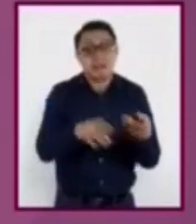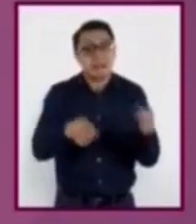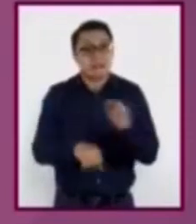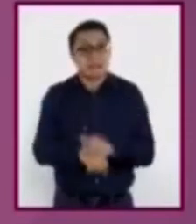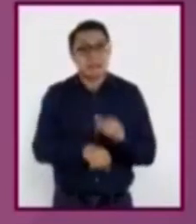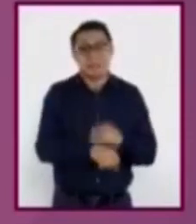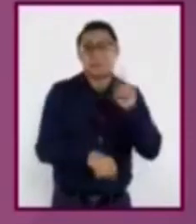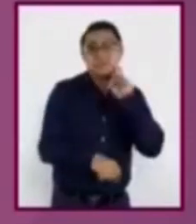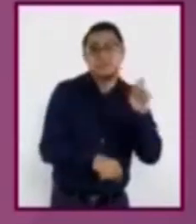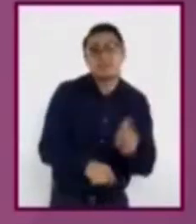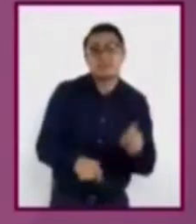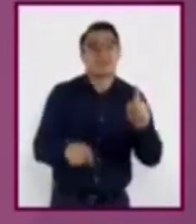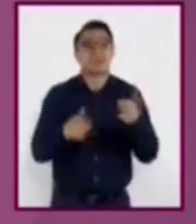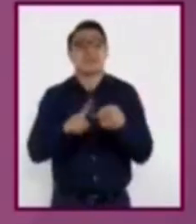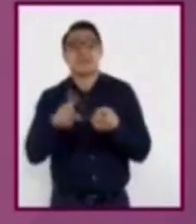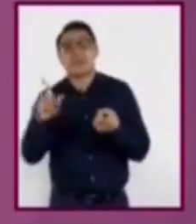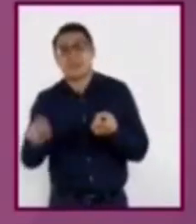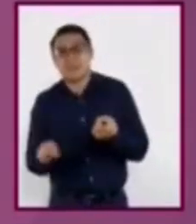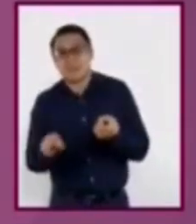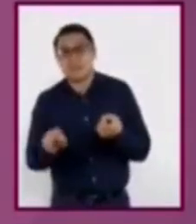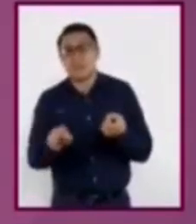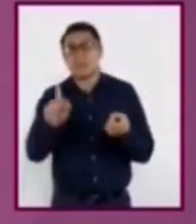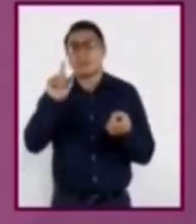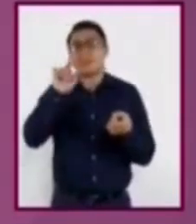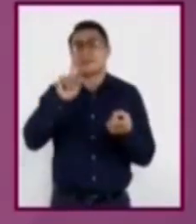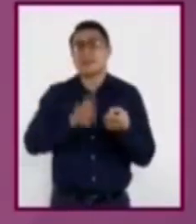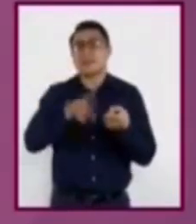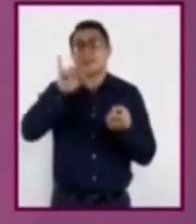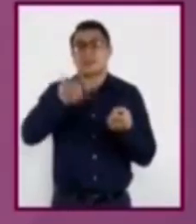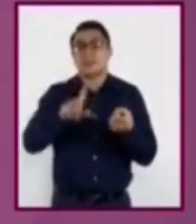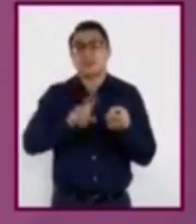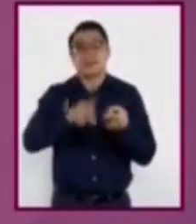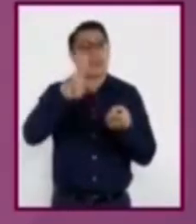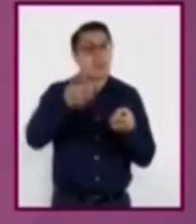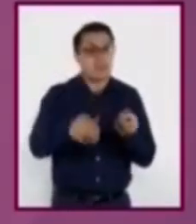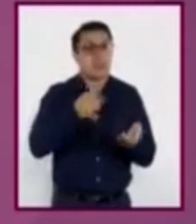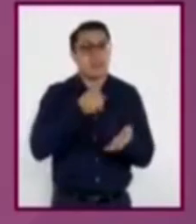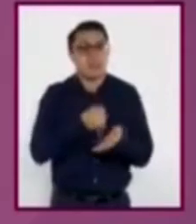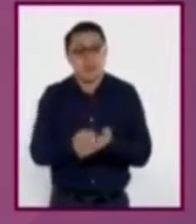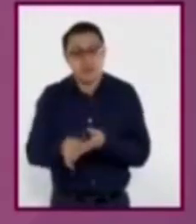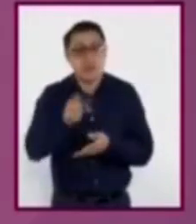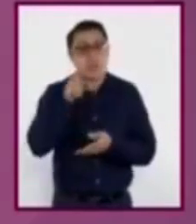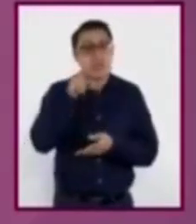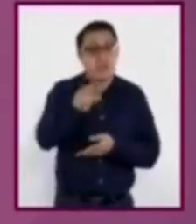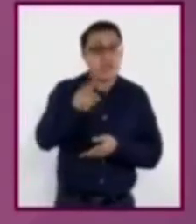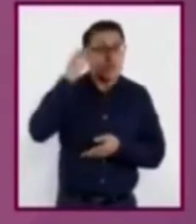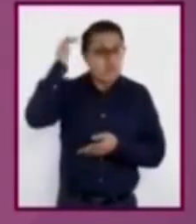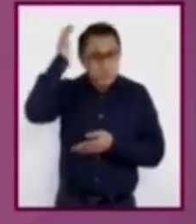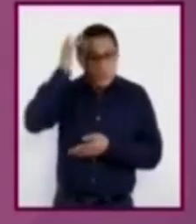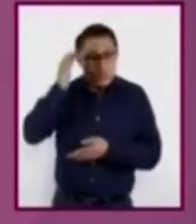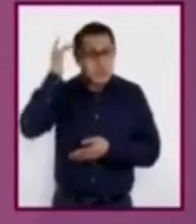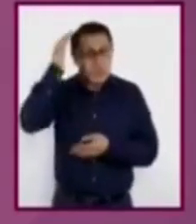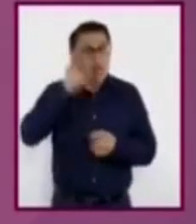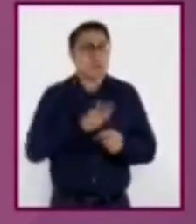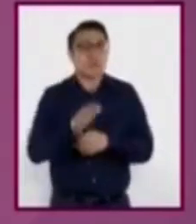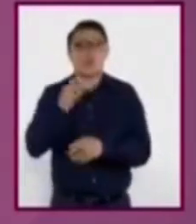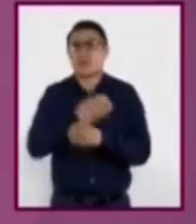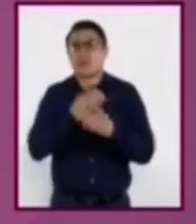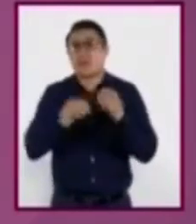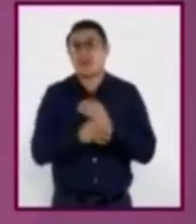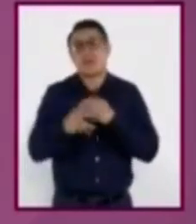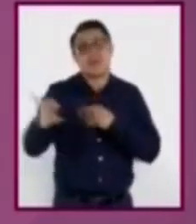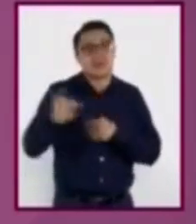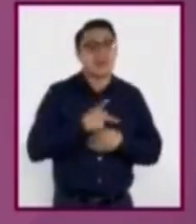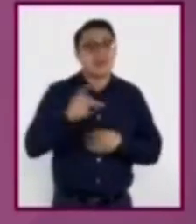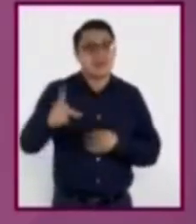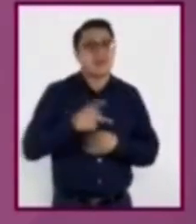y con quién no. La decisión puede darse después de reflexionar acerca de aquello que tienen en común con las demás